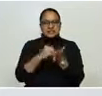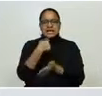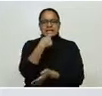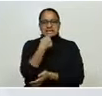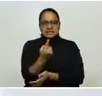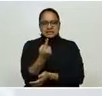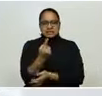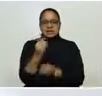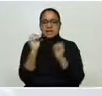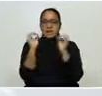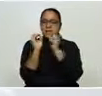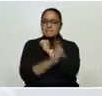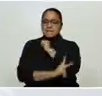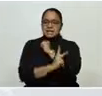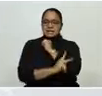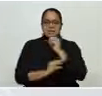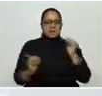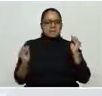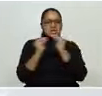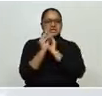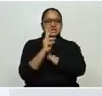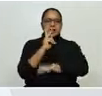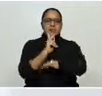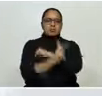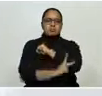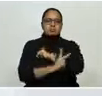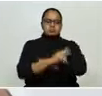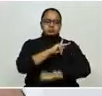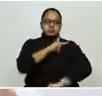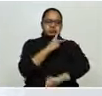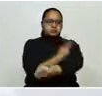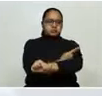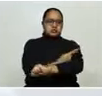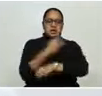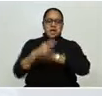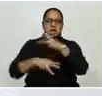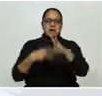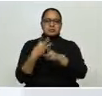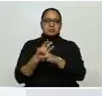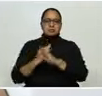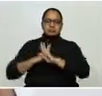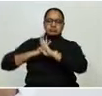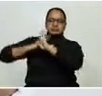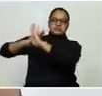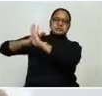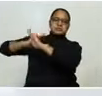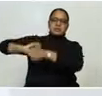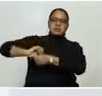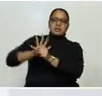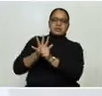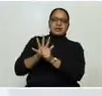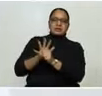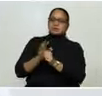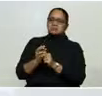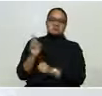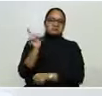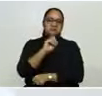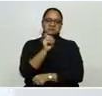ni el país más poderoso del mundo va a poder alejarse de esta pandemia,